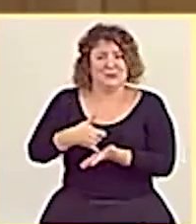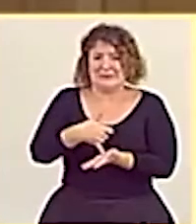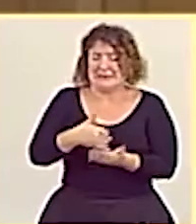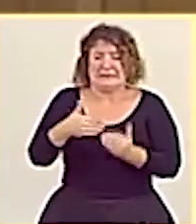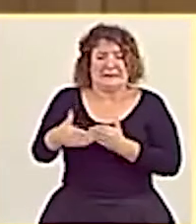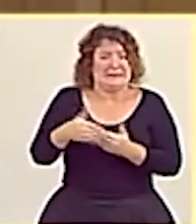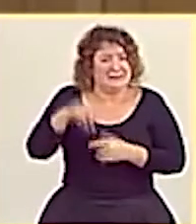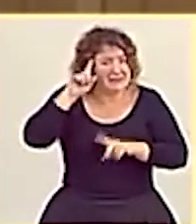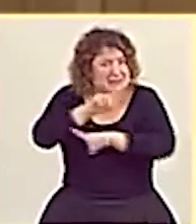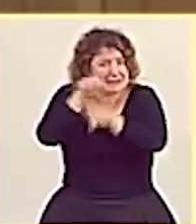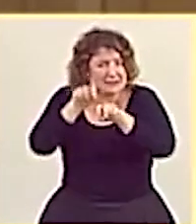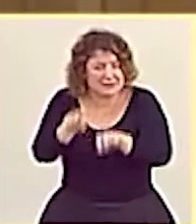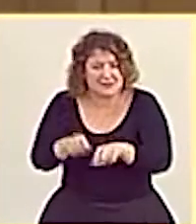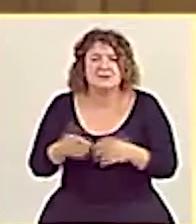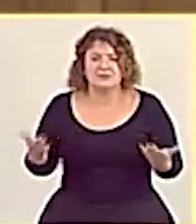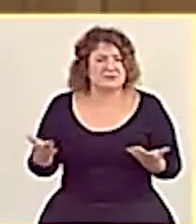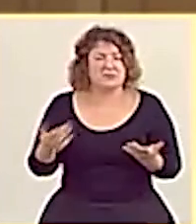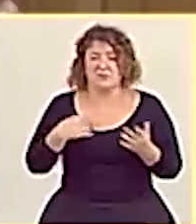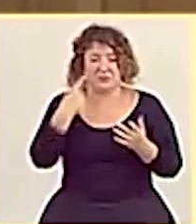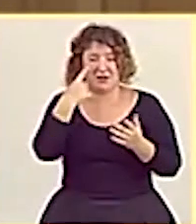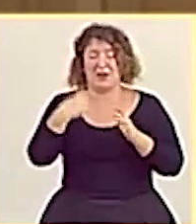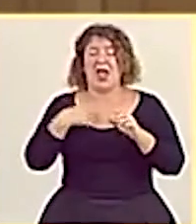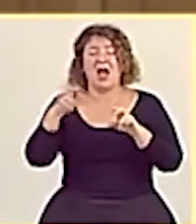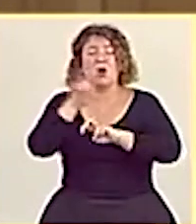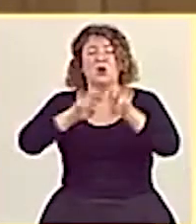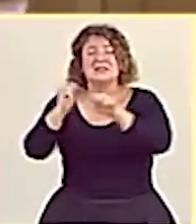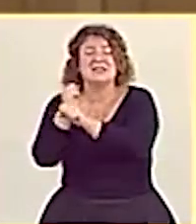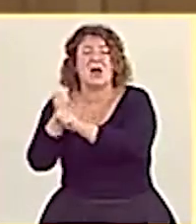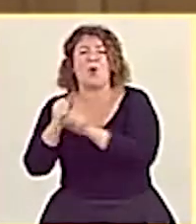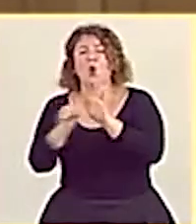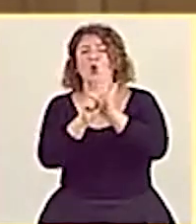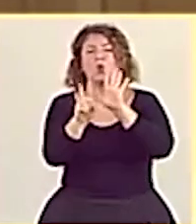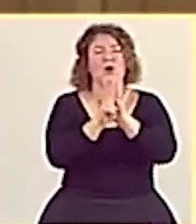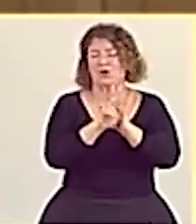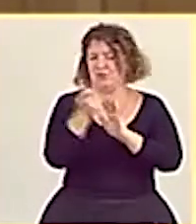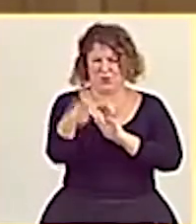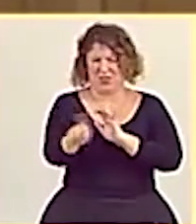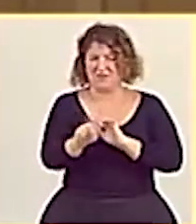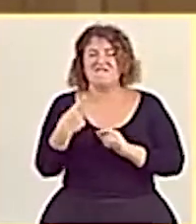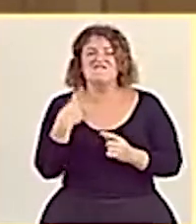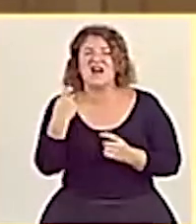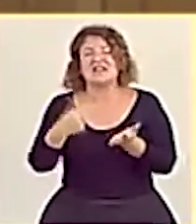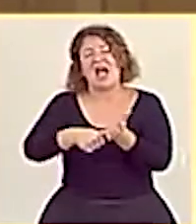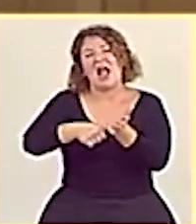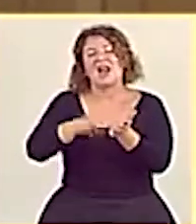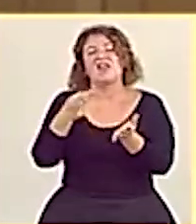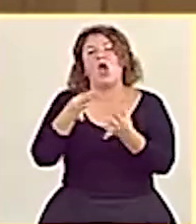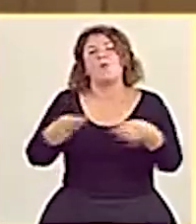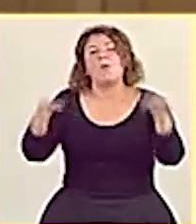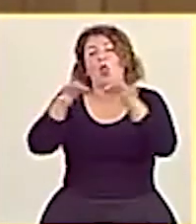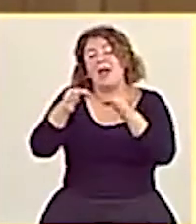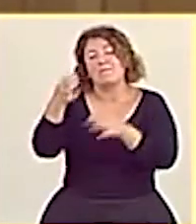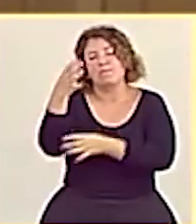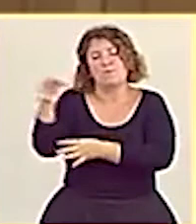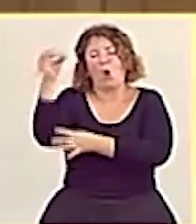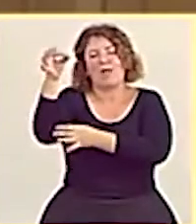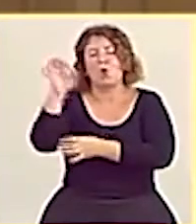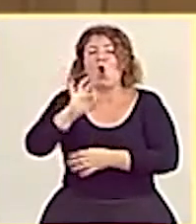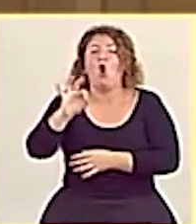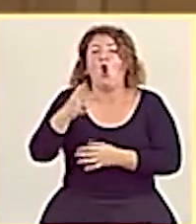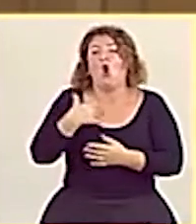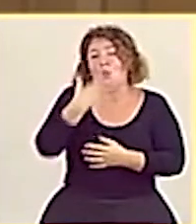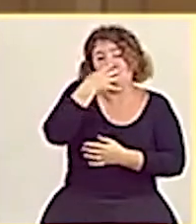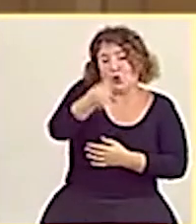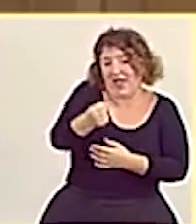trabajo no hace falta, el currículum no. Lo que hace falta es el carné del Partido Socialista o de Podemos. Tienen ustedes 22